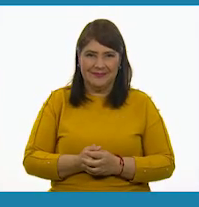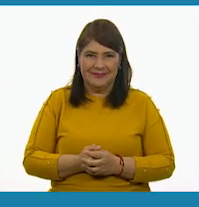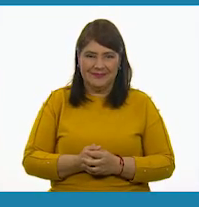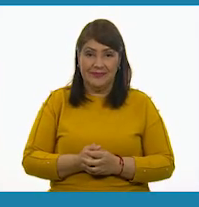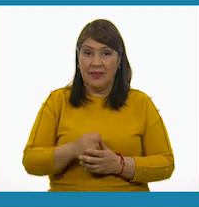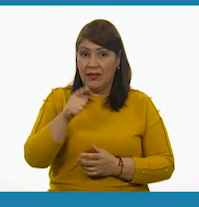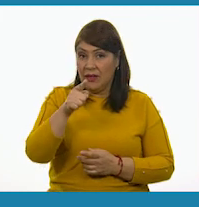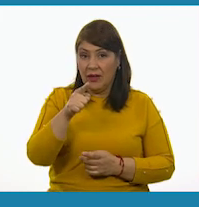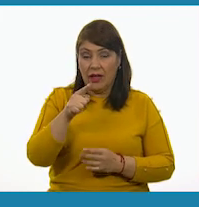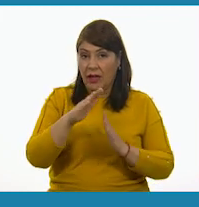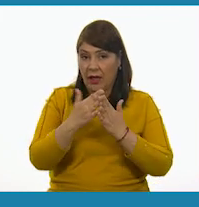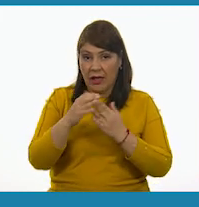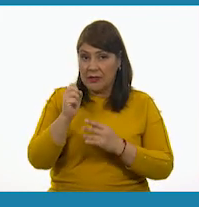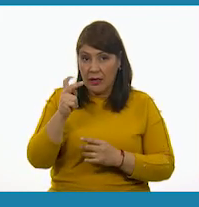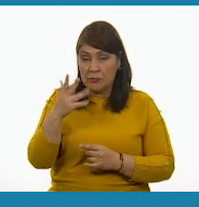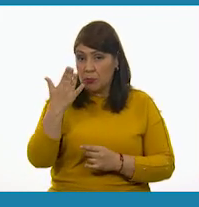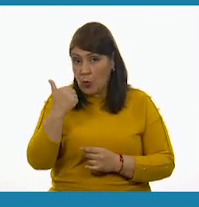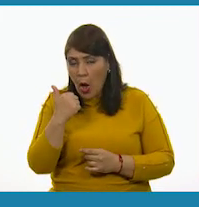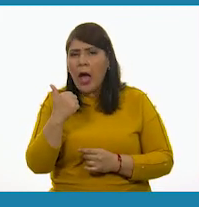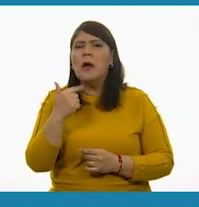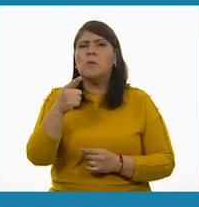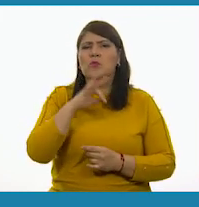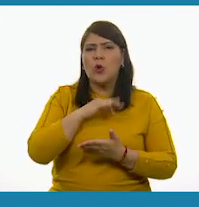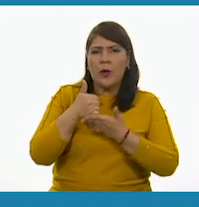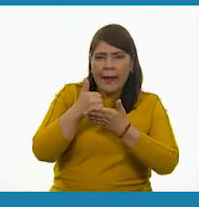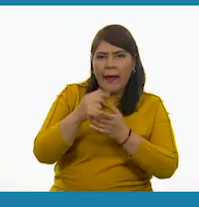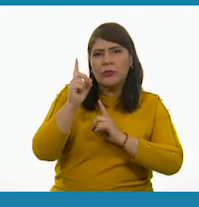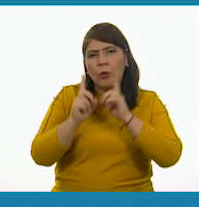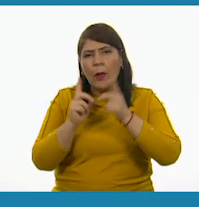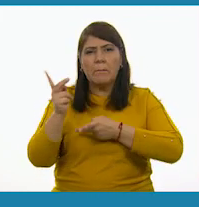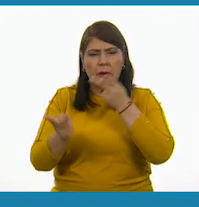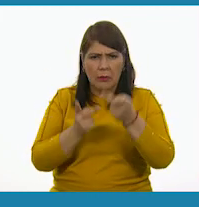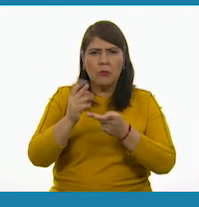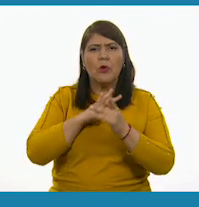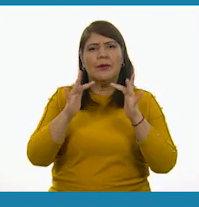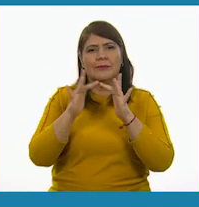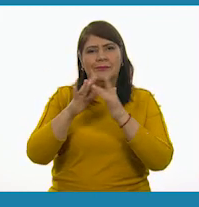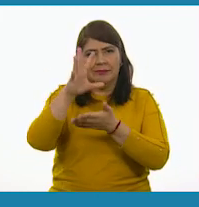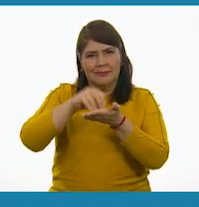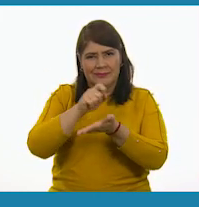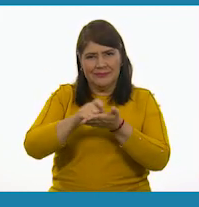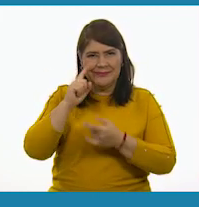Si no tienes el libro de texto o necesitas ayuda para responder tus dudas, contáctanos.